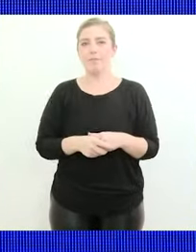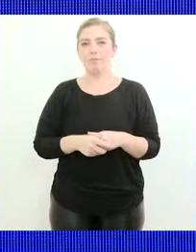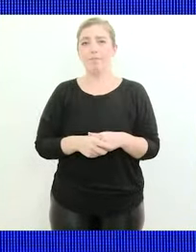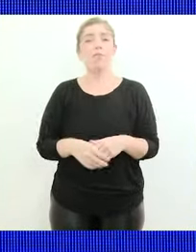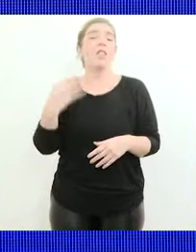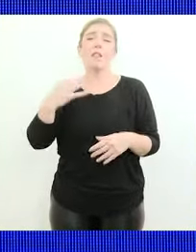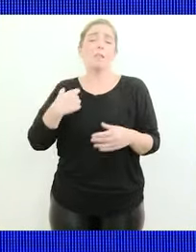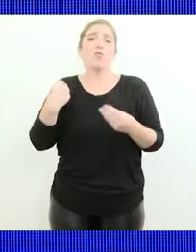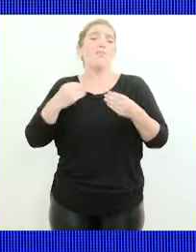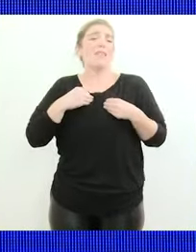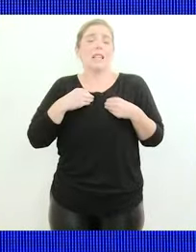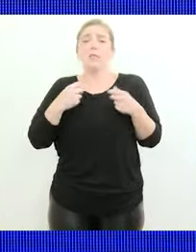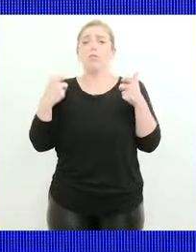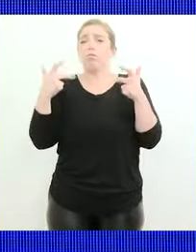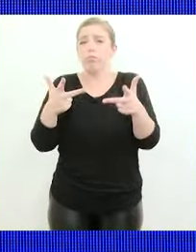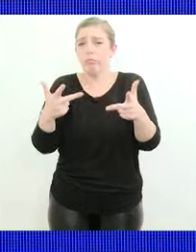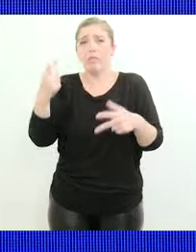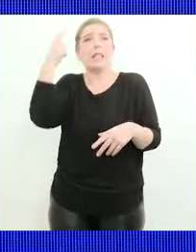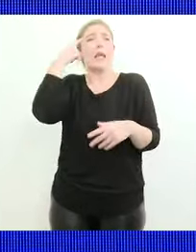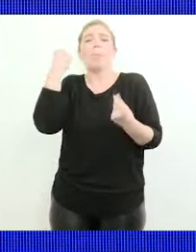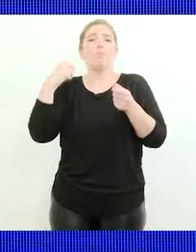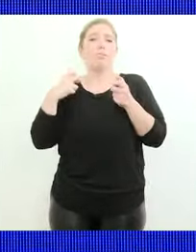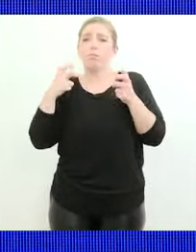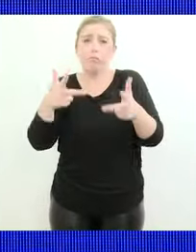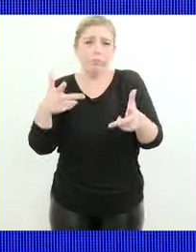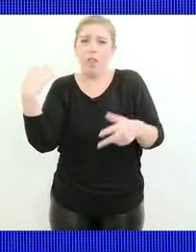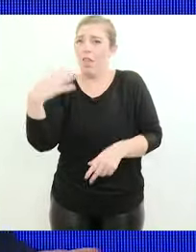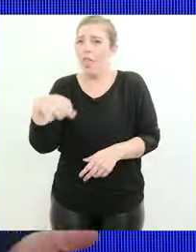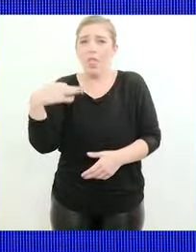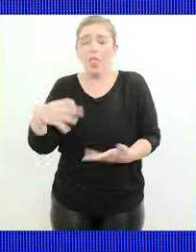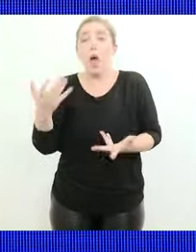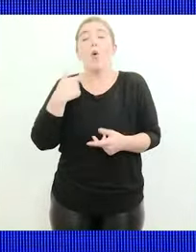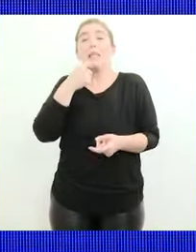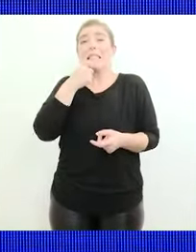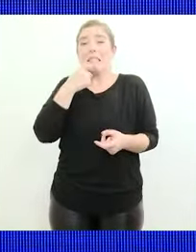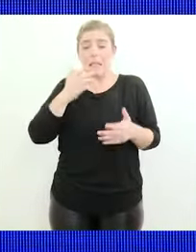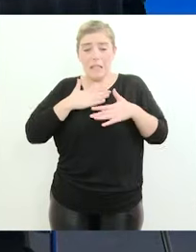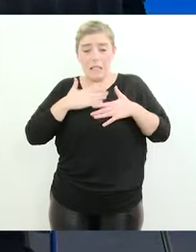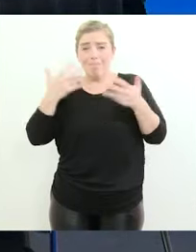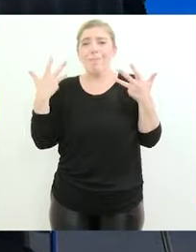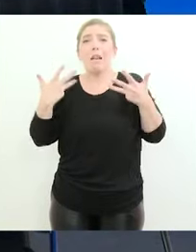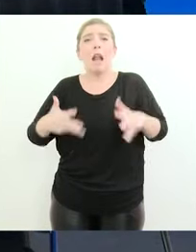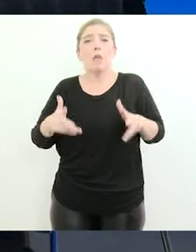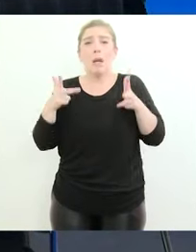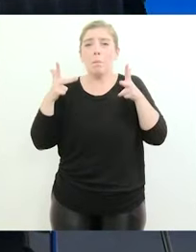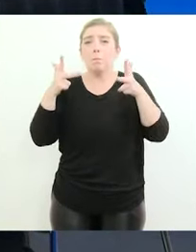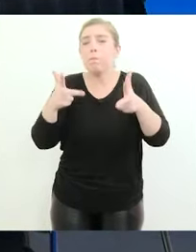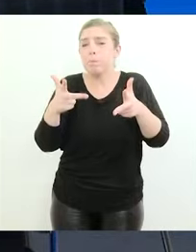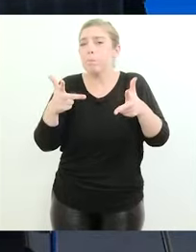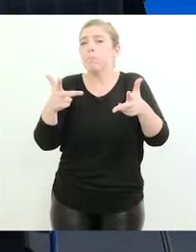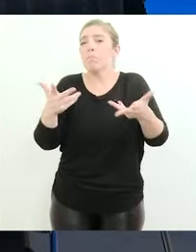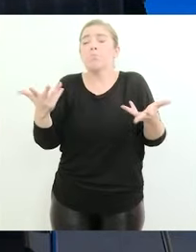decir lo que siente y lo que piensa y que cuando uno lo hace de manera natural no tiene